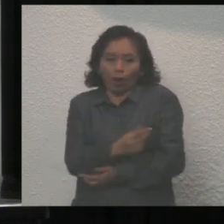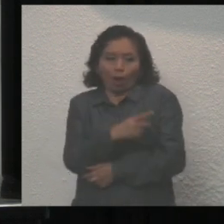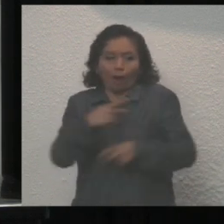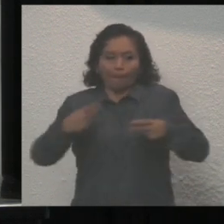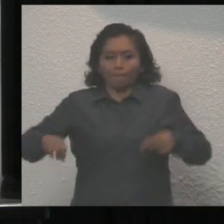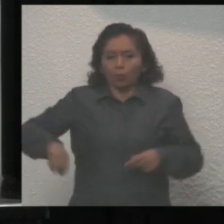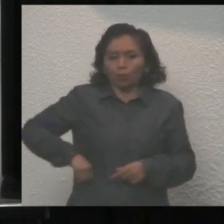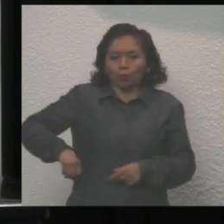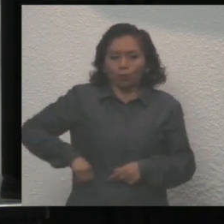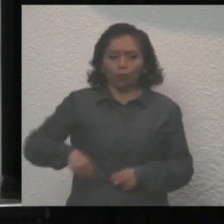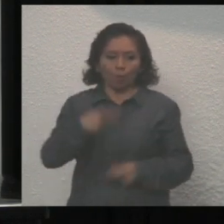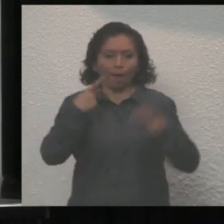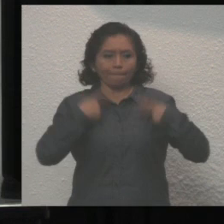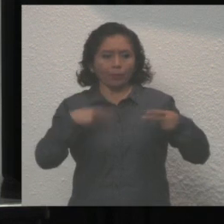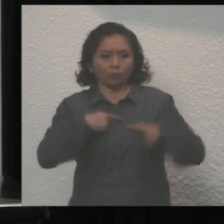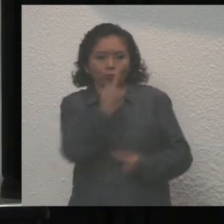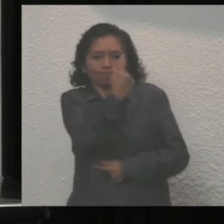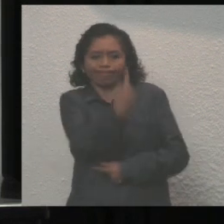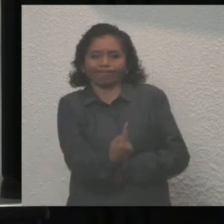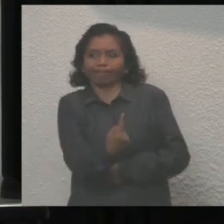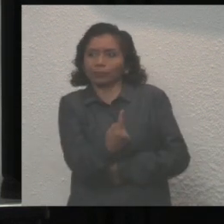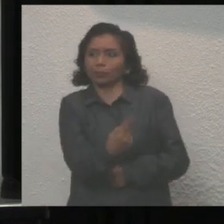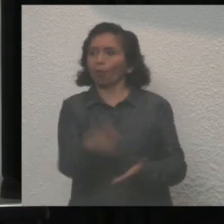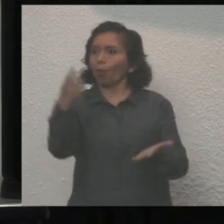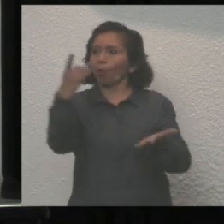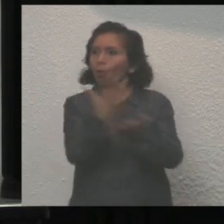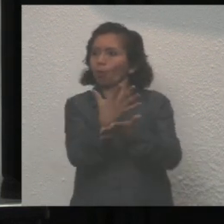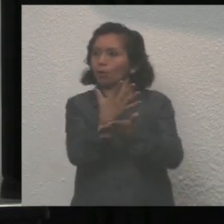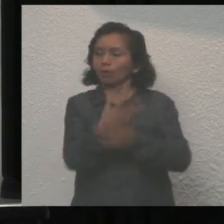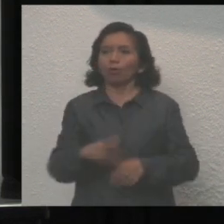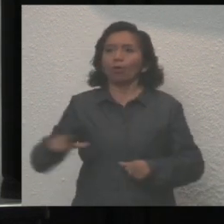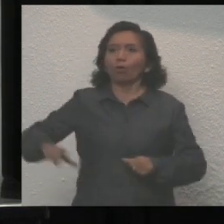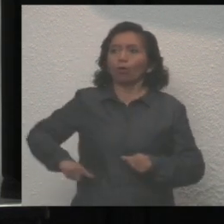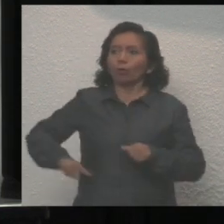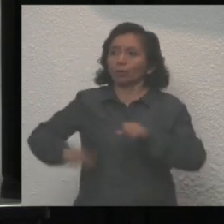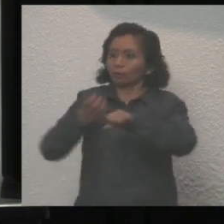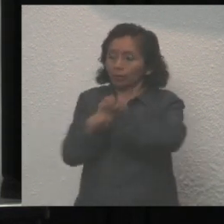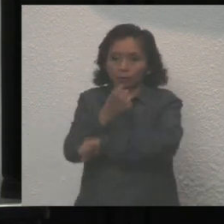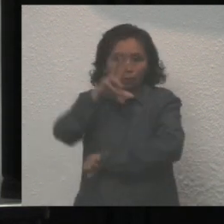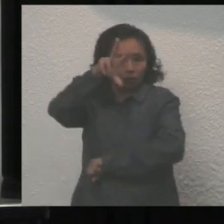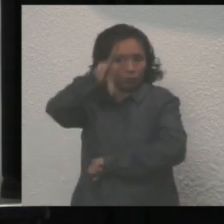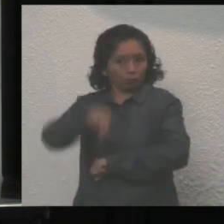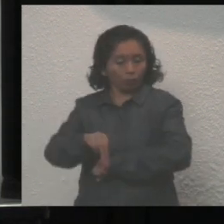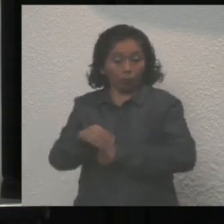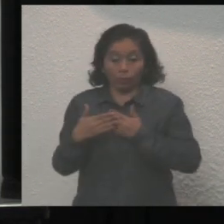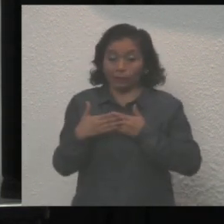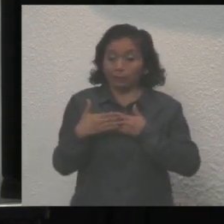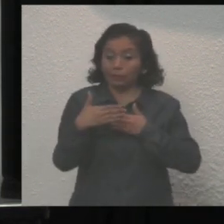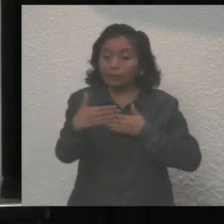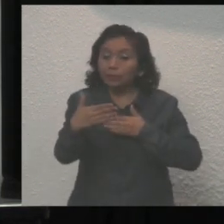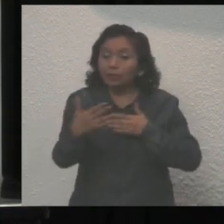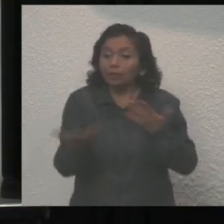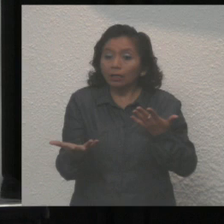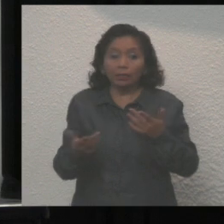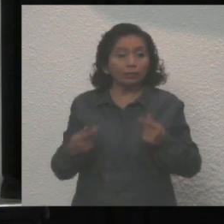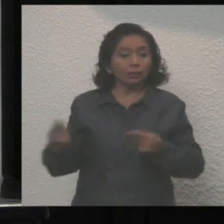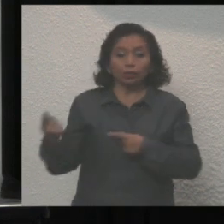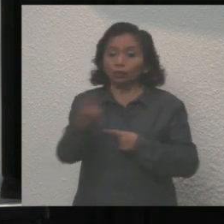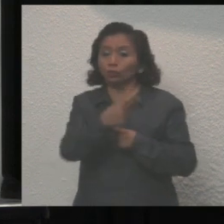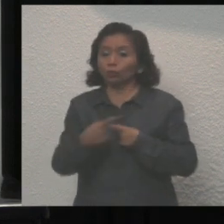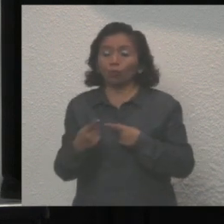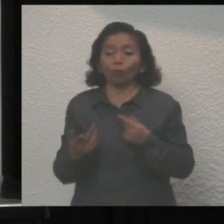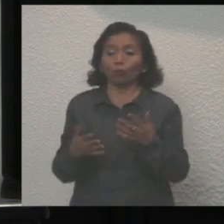No le dejemos la carga y responsabilidad solo al gobierno del Estado. Salir adelante depende de la unión y